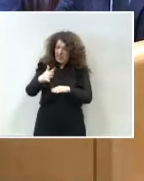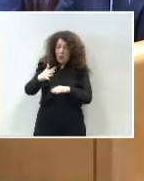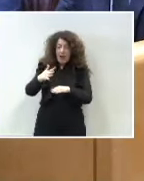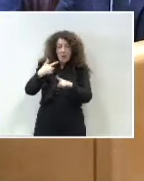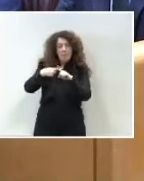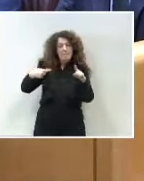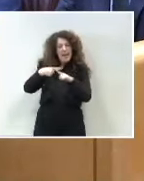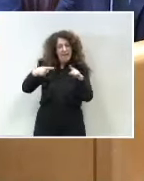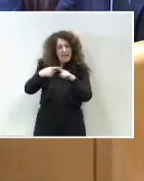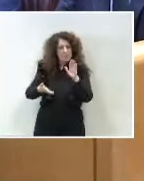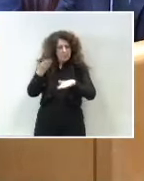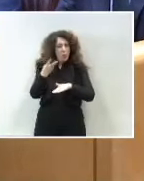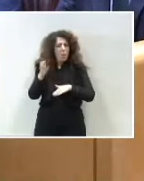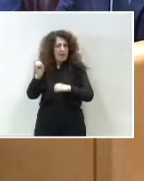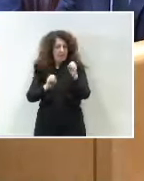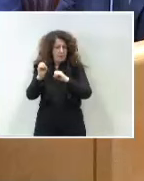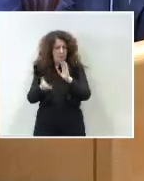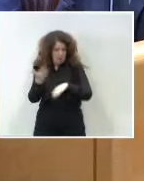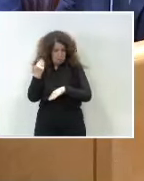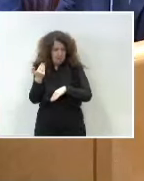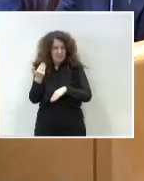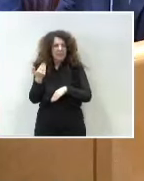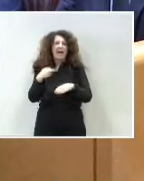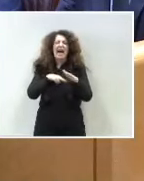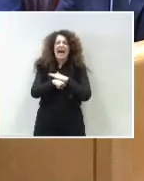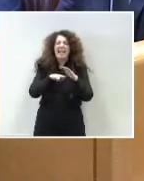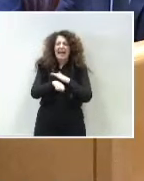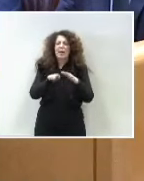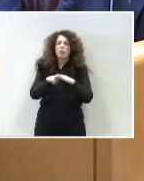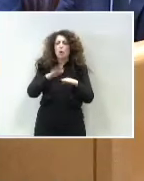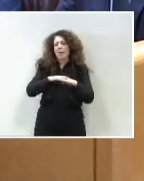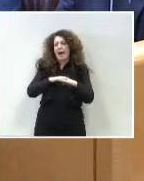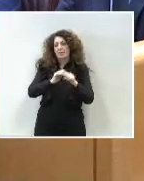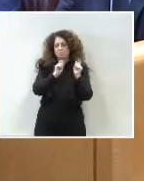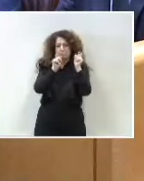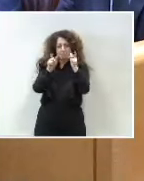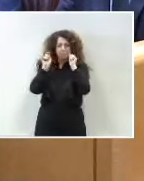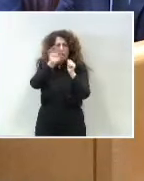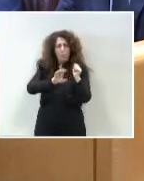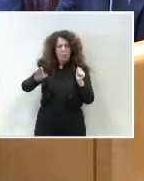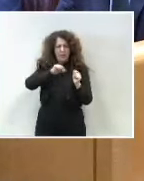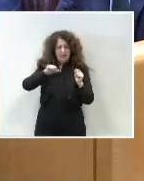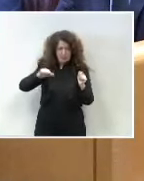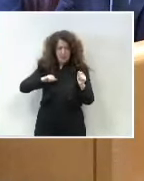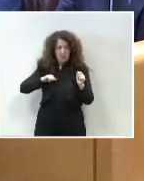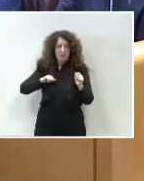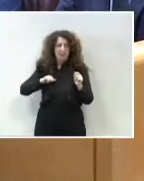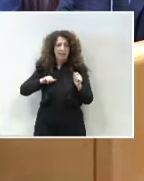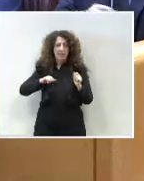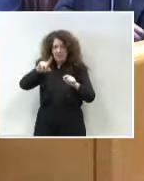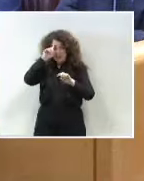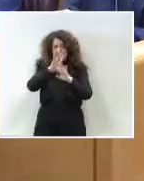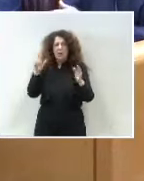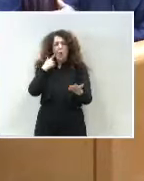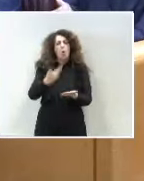Popular, más de un 40%, quería decir, de recursos a las distintas comunidades autónomas. A todo el sistema de financiación autonómica. Evidentemente, había